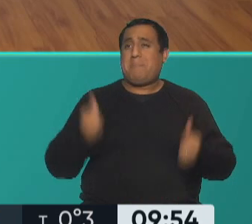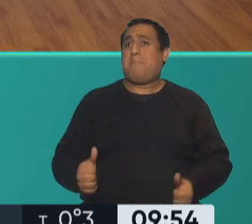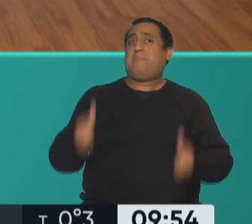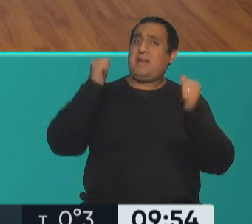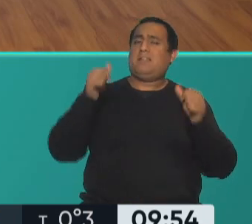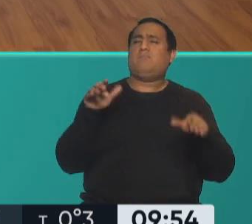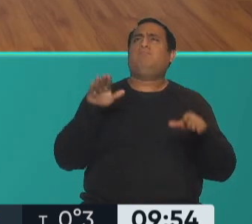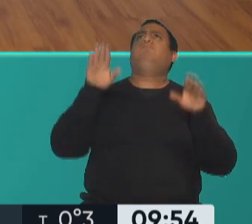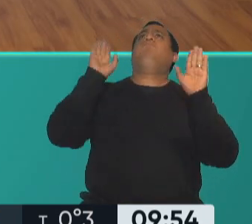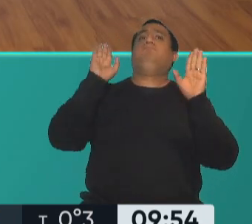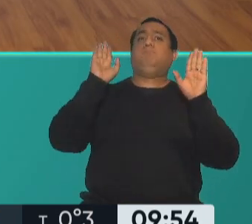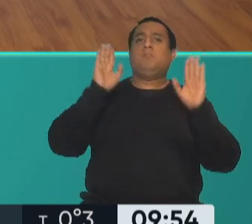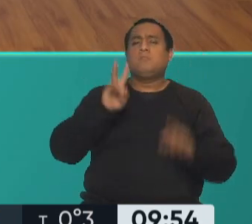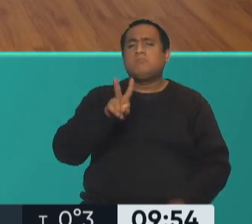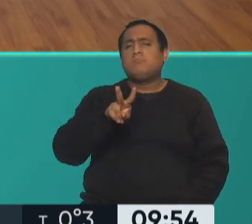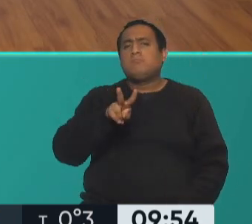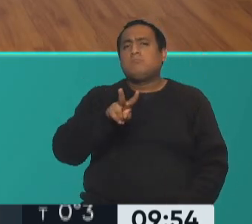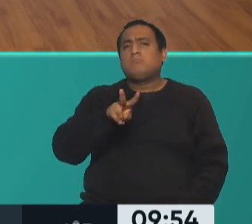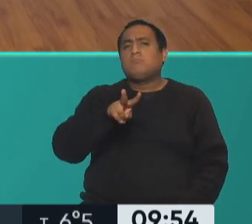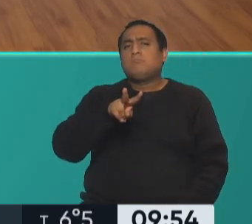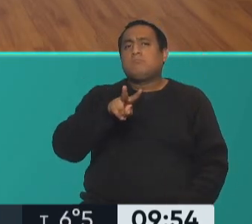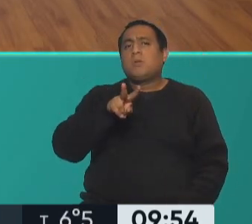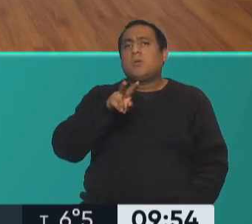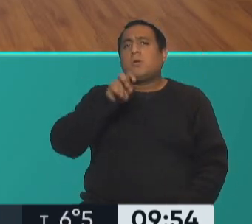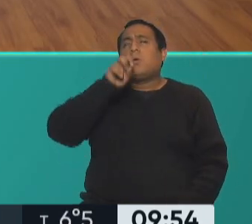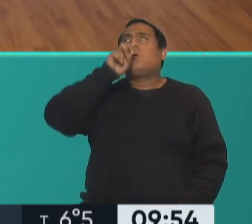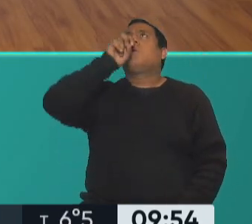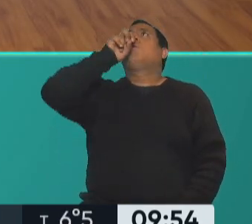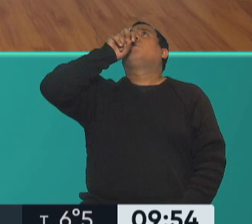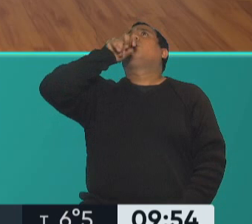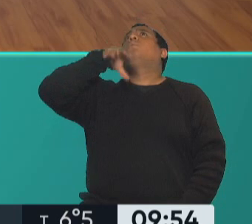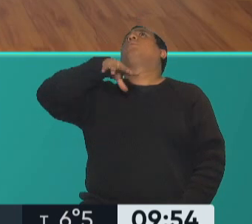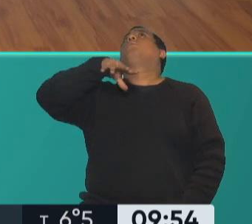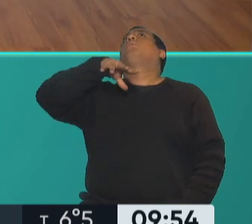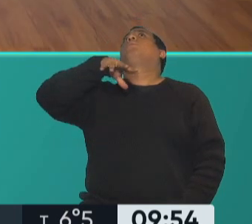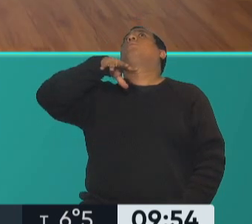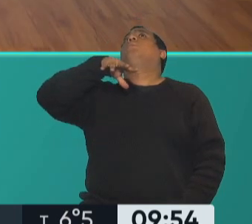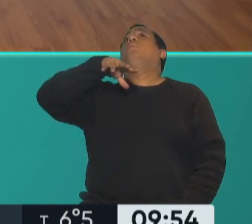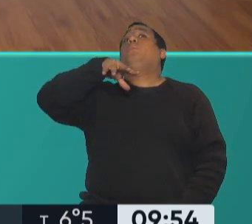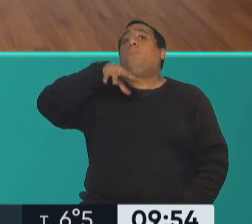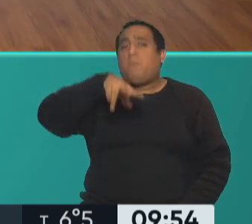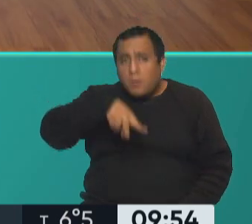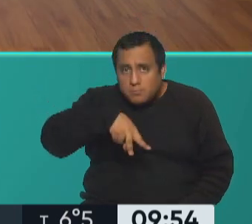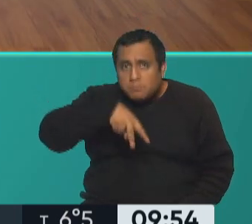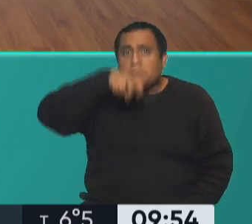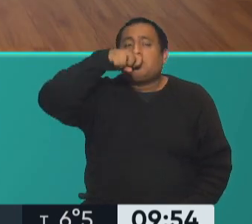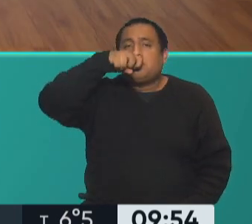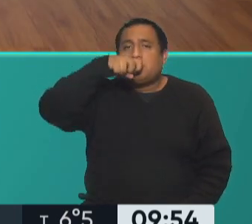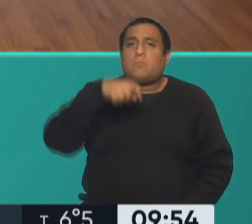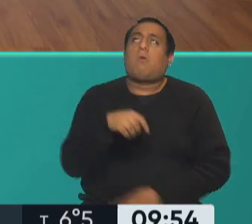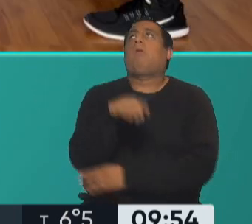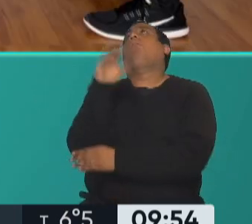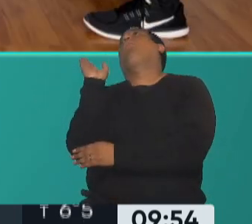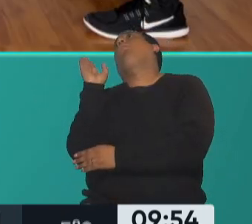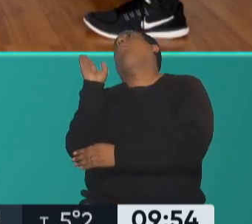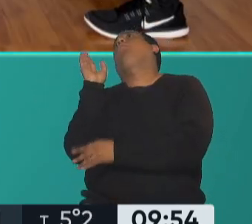extensión e inhalando cuando vuelvo no tengo que quedarme mucho tiempo atrás ¿sí? no es necesario la